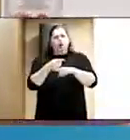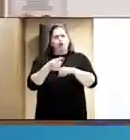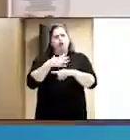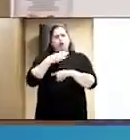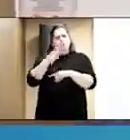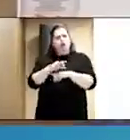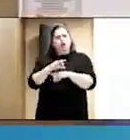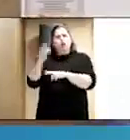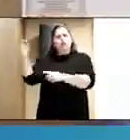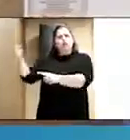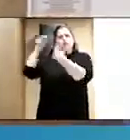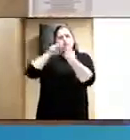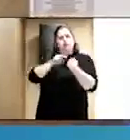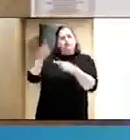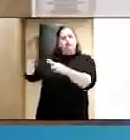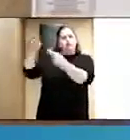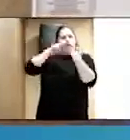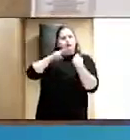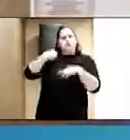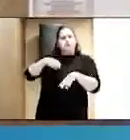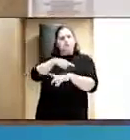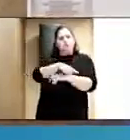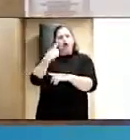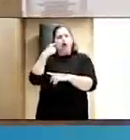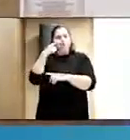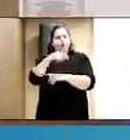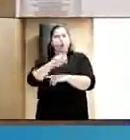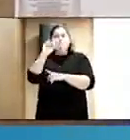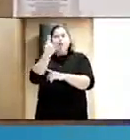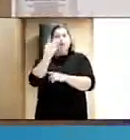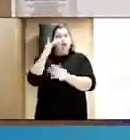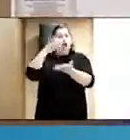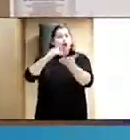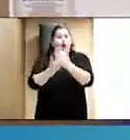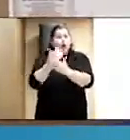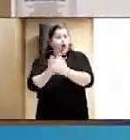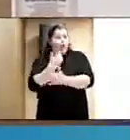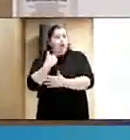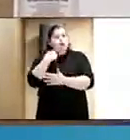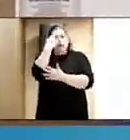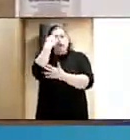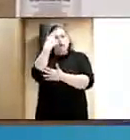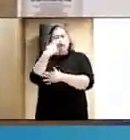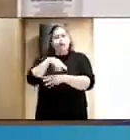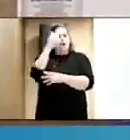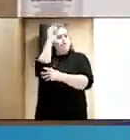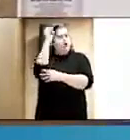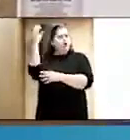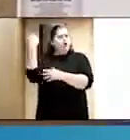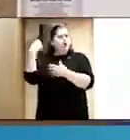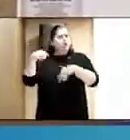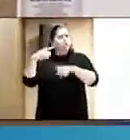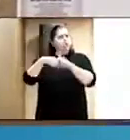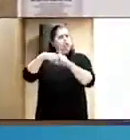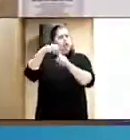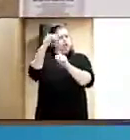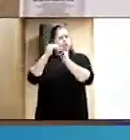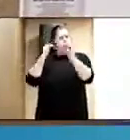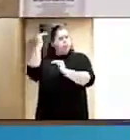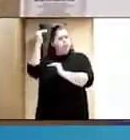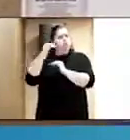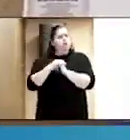en Almería. En esa primera edición recuerdo que también hubo ponentes de gran nivel y